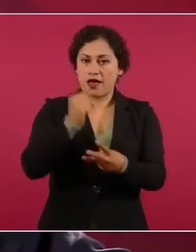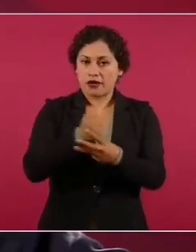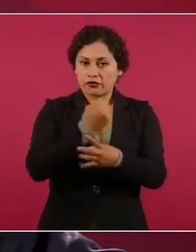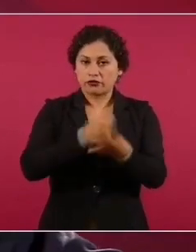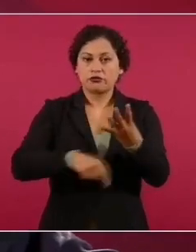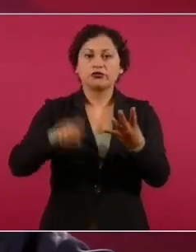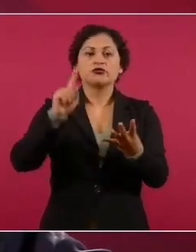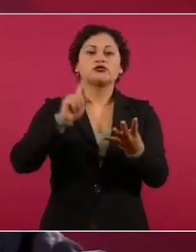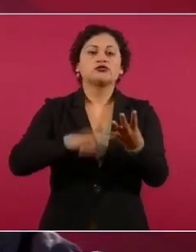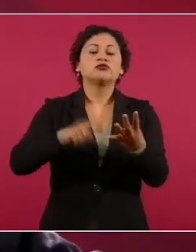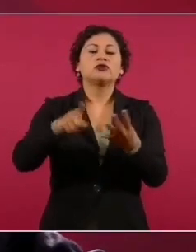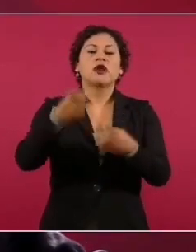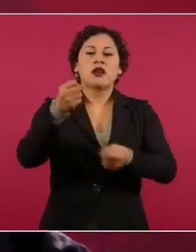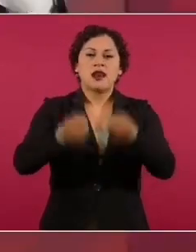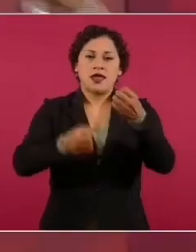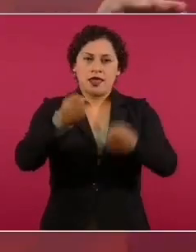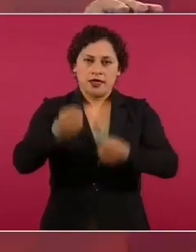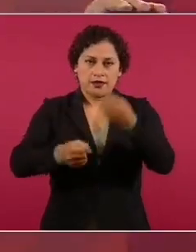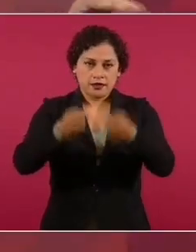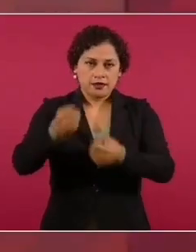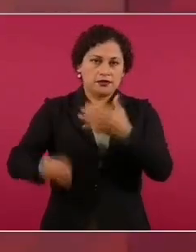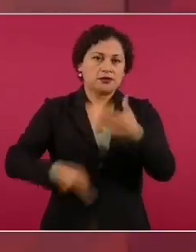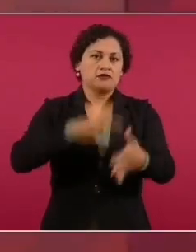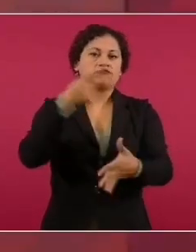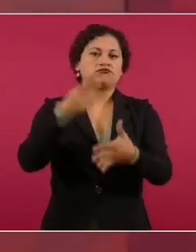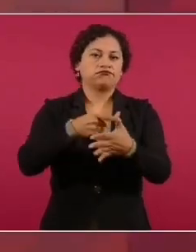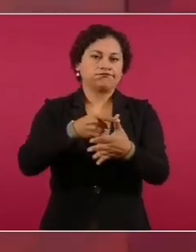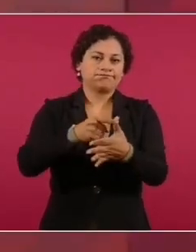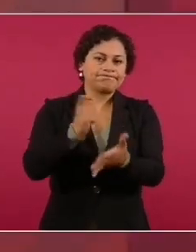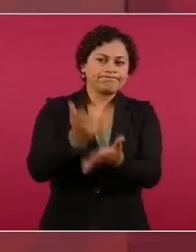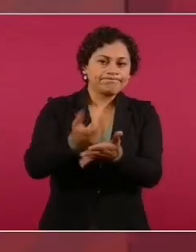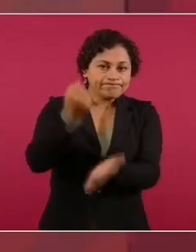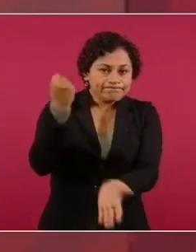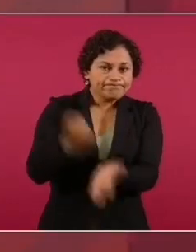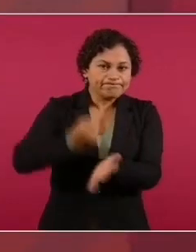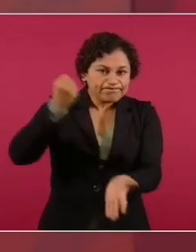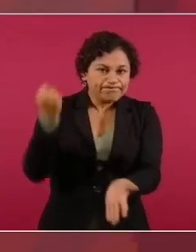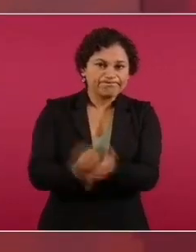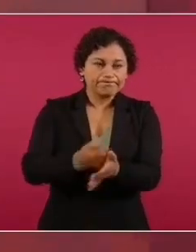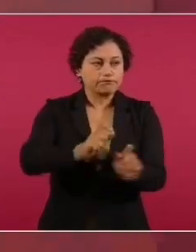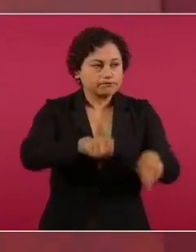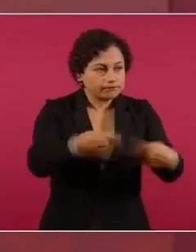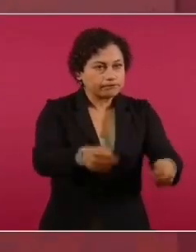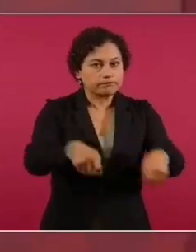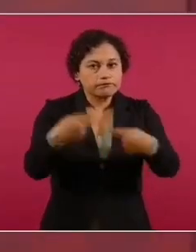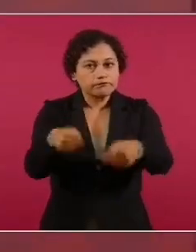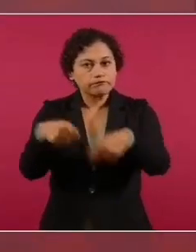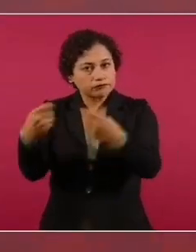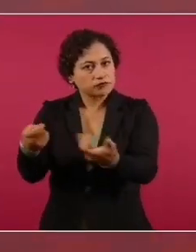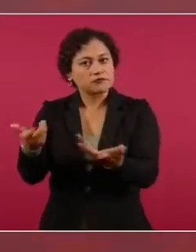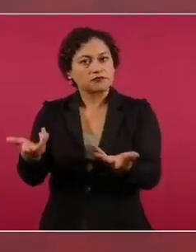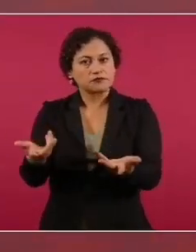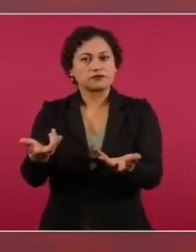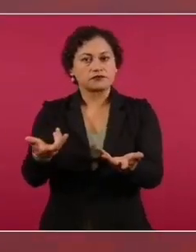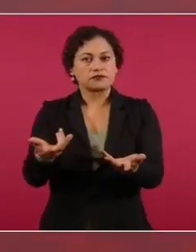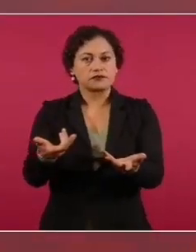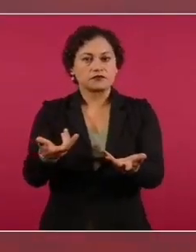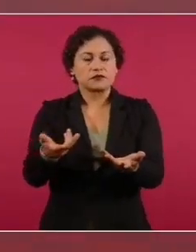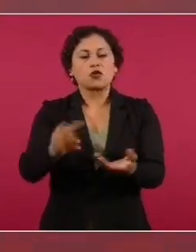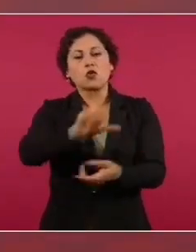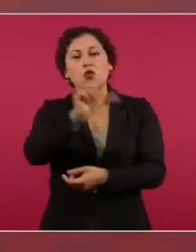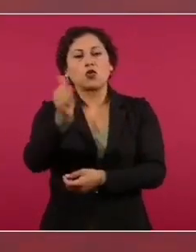precio de garantía para la leche, precio de garantía para el trigo.